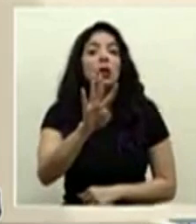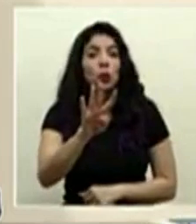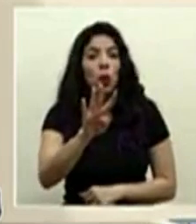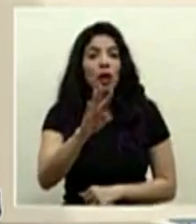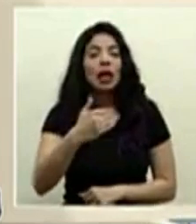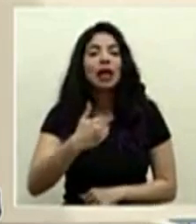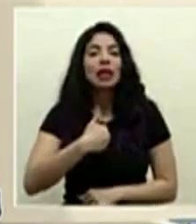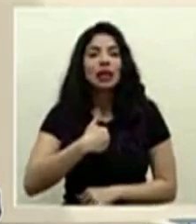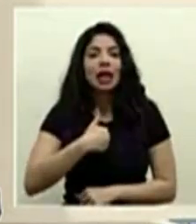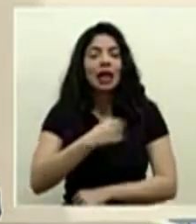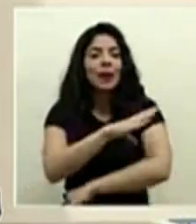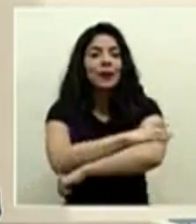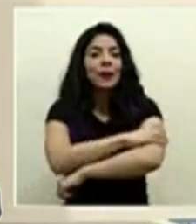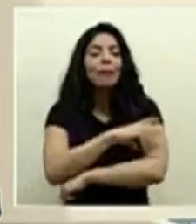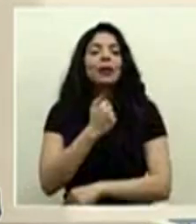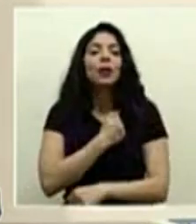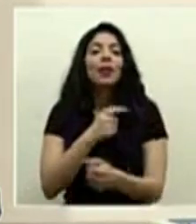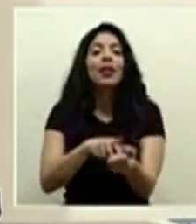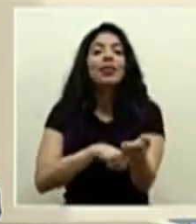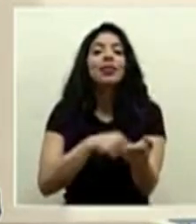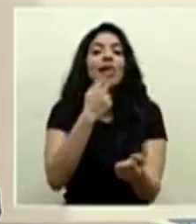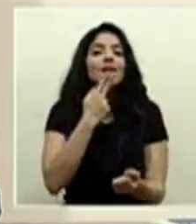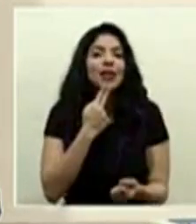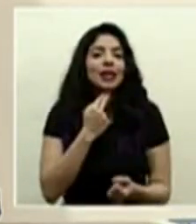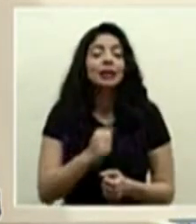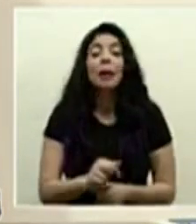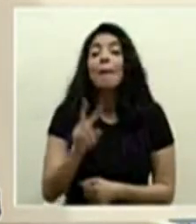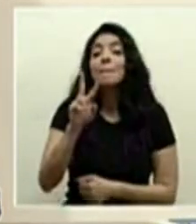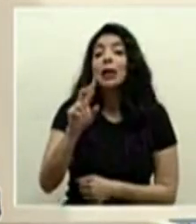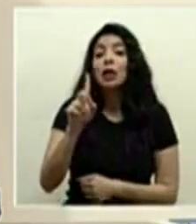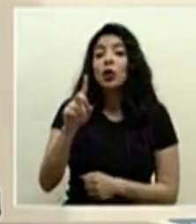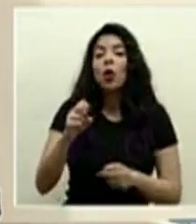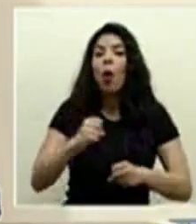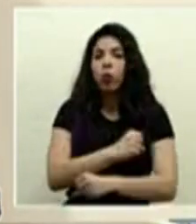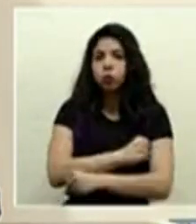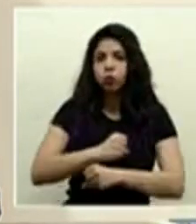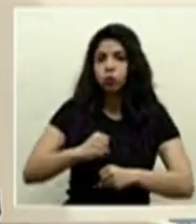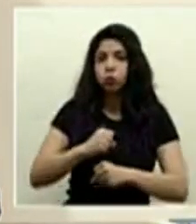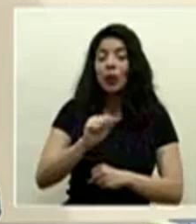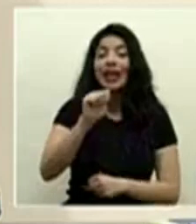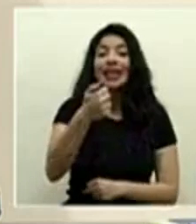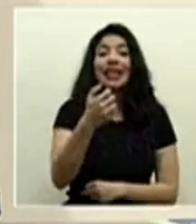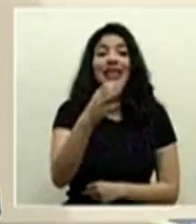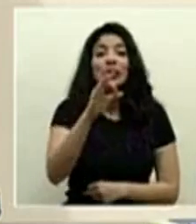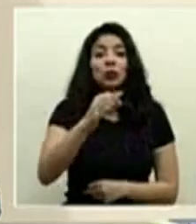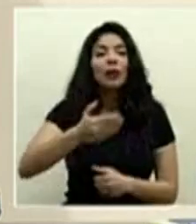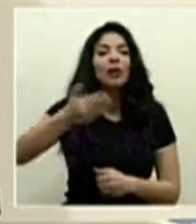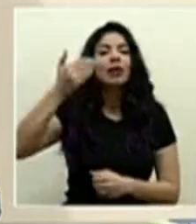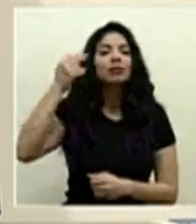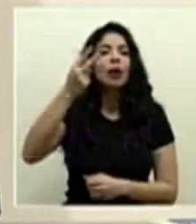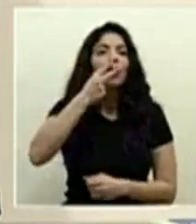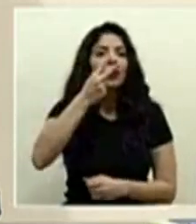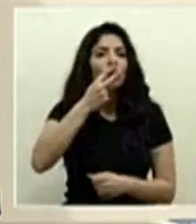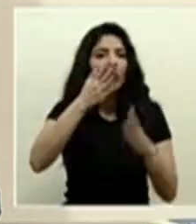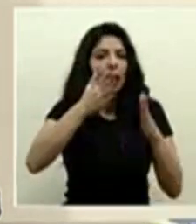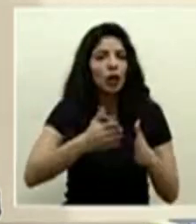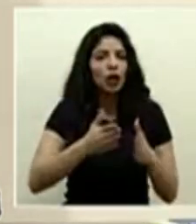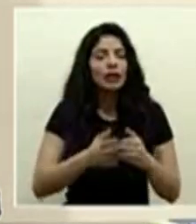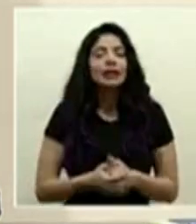tienen diabetes 21 obesidad 19 antecedentes de tabaquismo